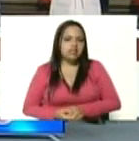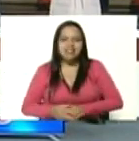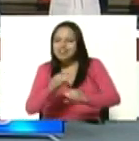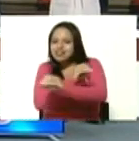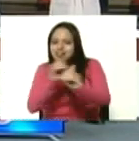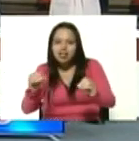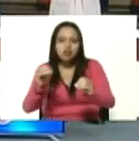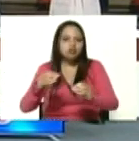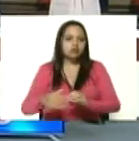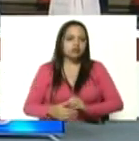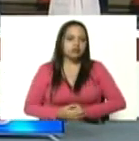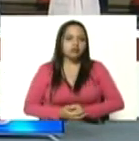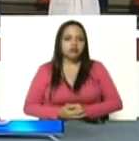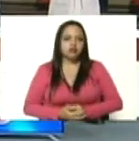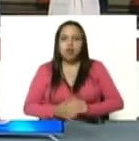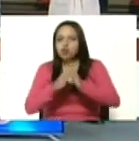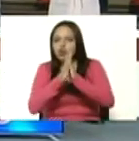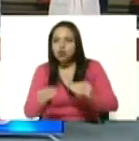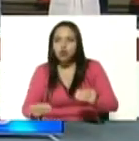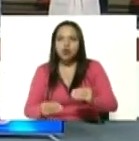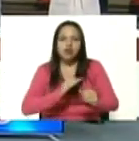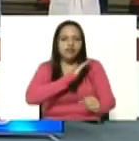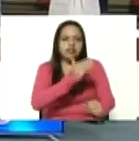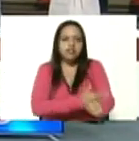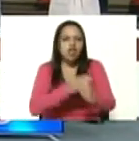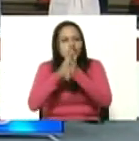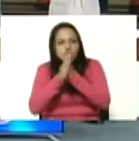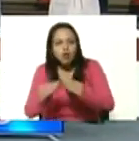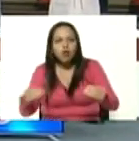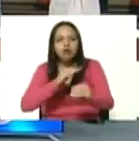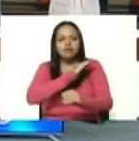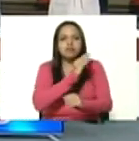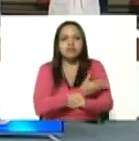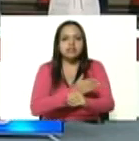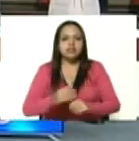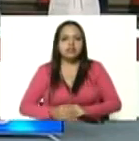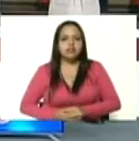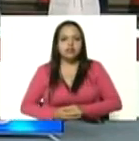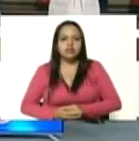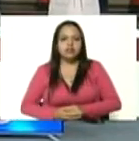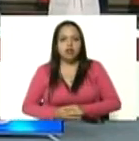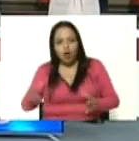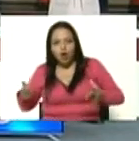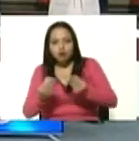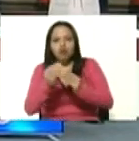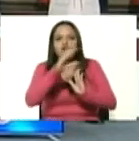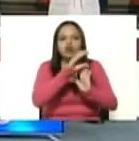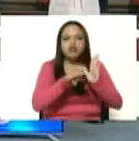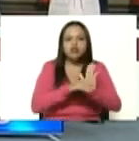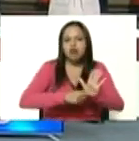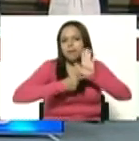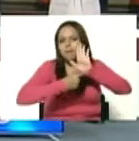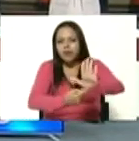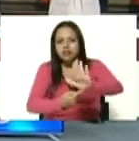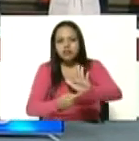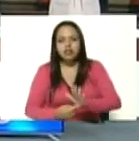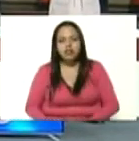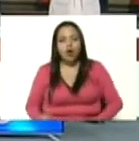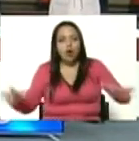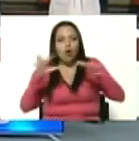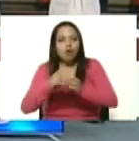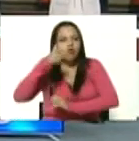toda la fuerza toda la fuerza con la constitución en la mano con el pueblo